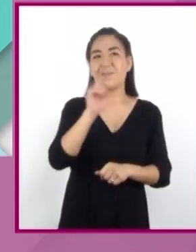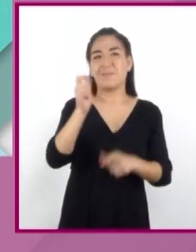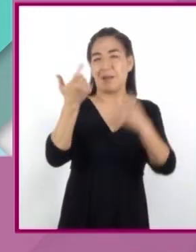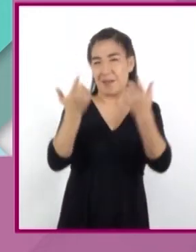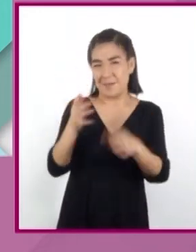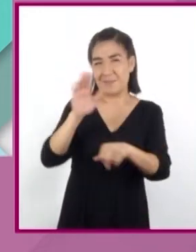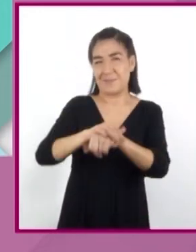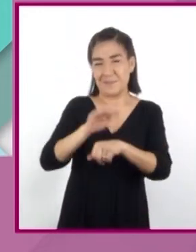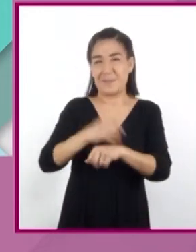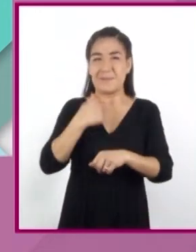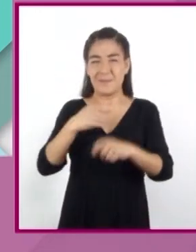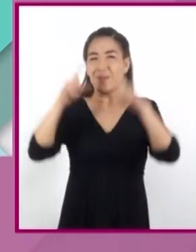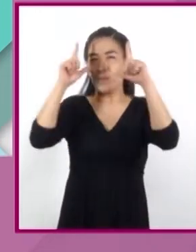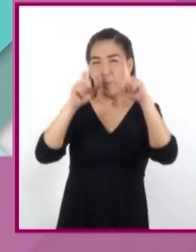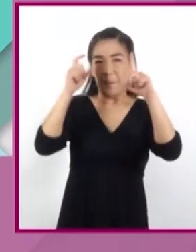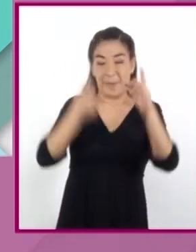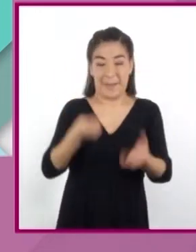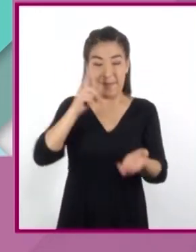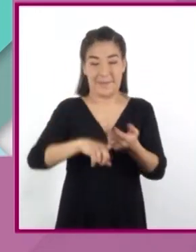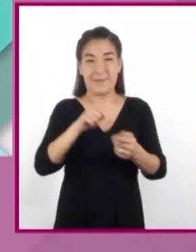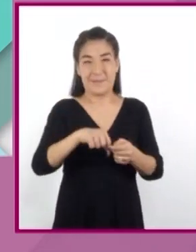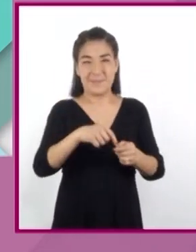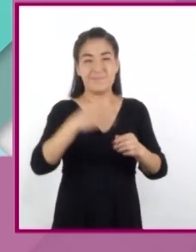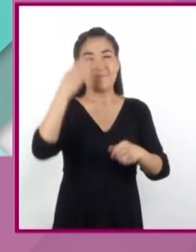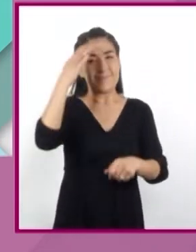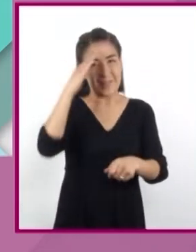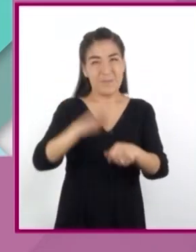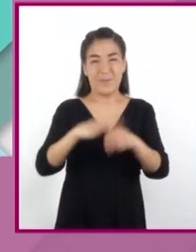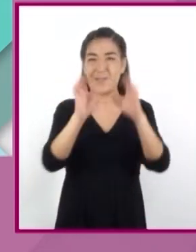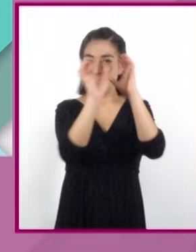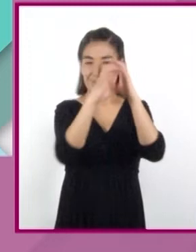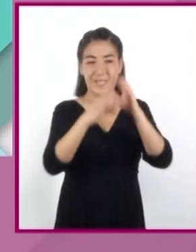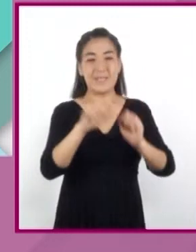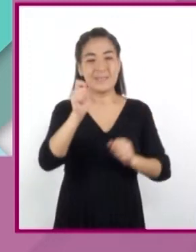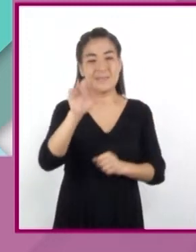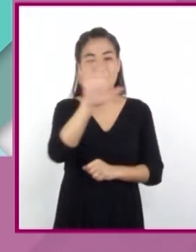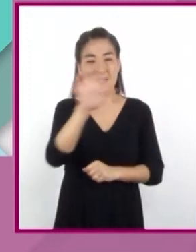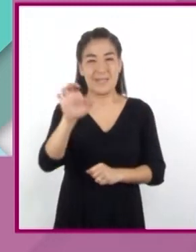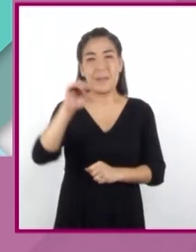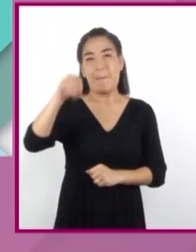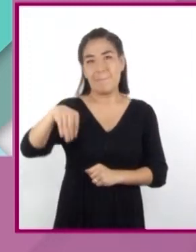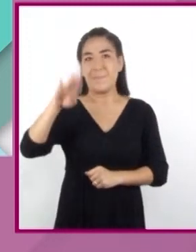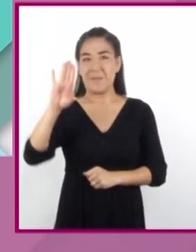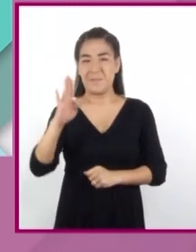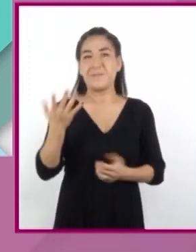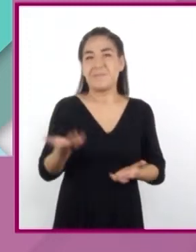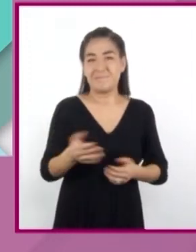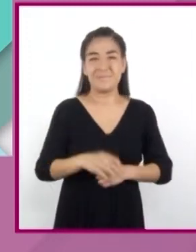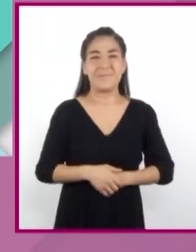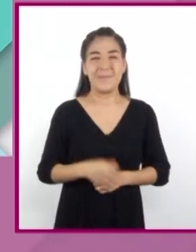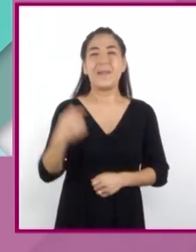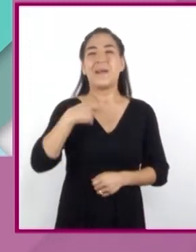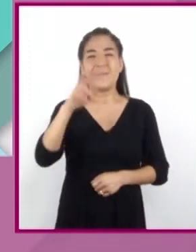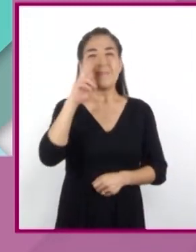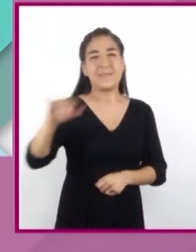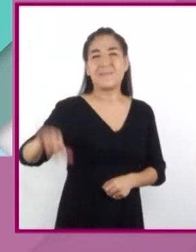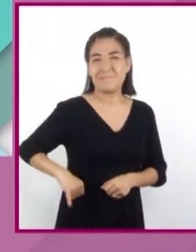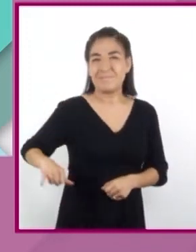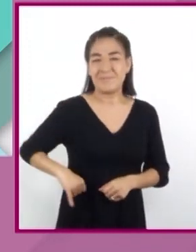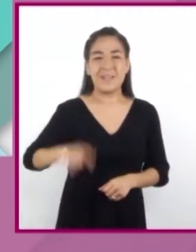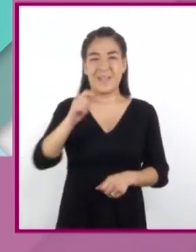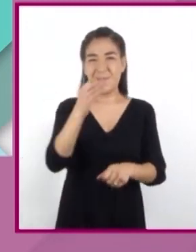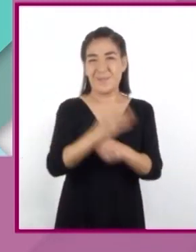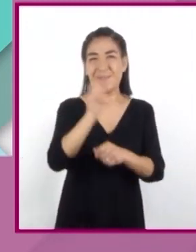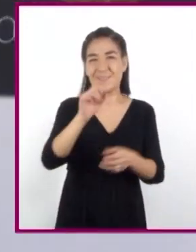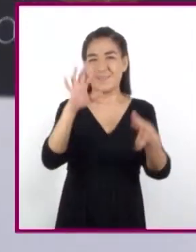cámara tiene integrada una memoria de 500 MB? Me parece interesante la situación que plantea la